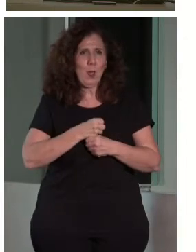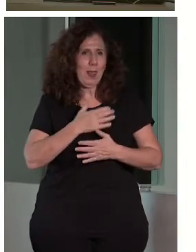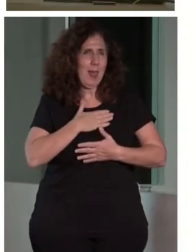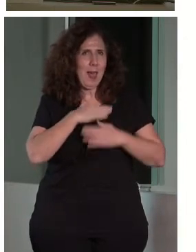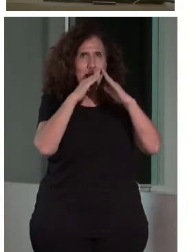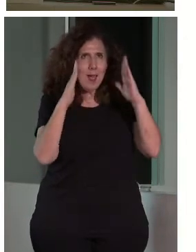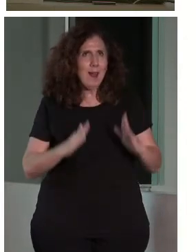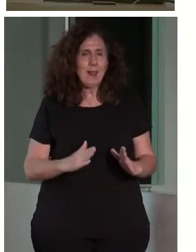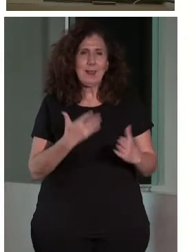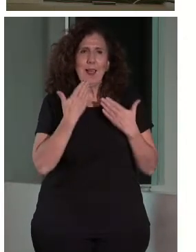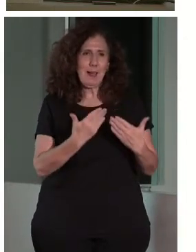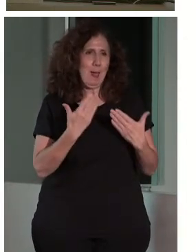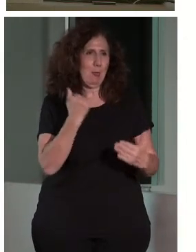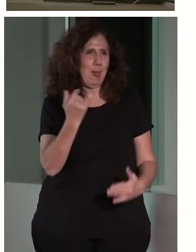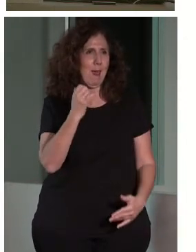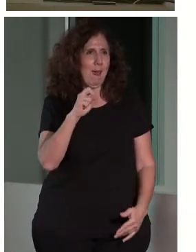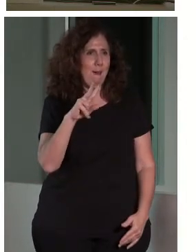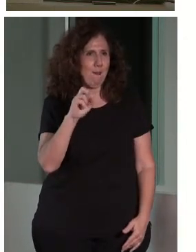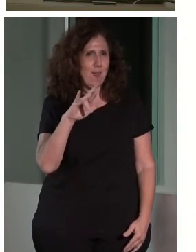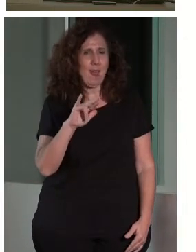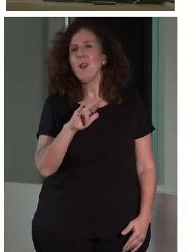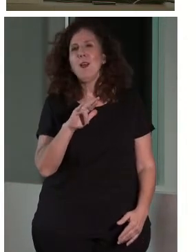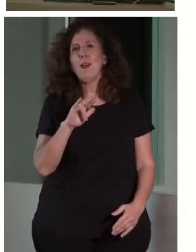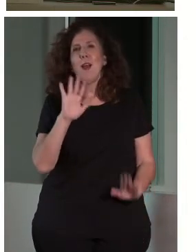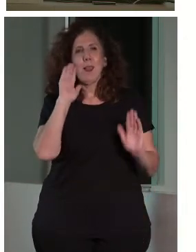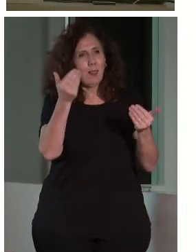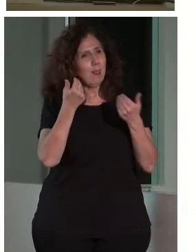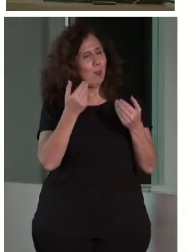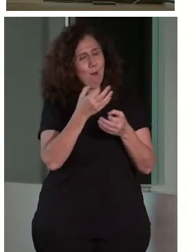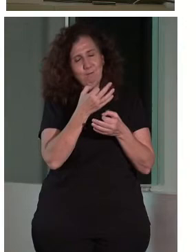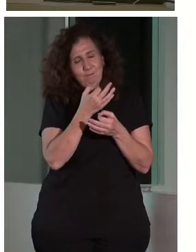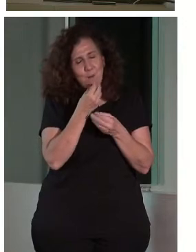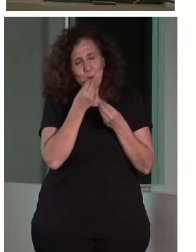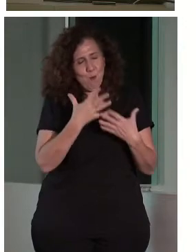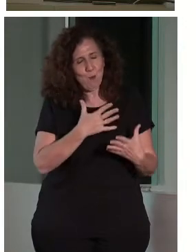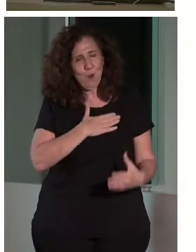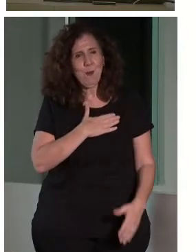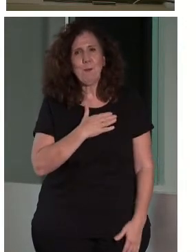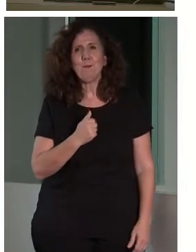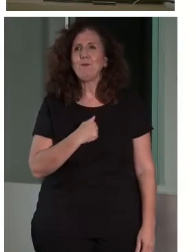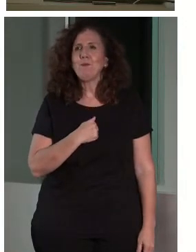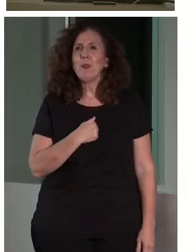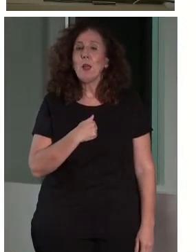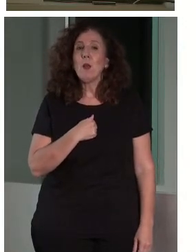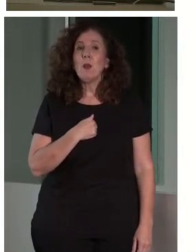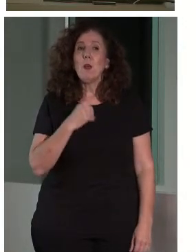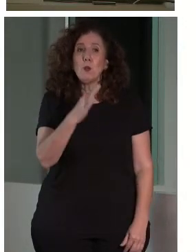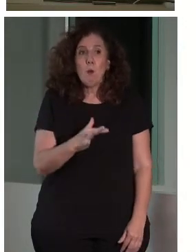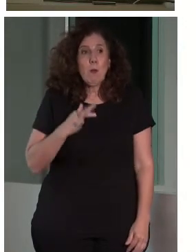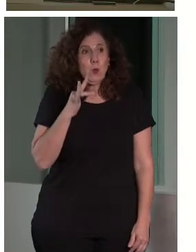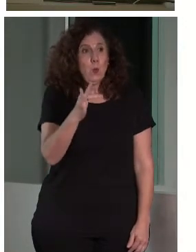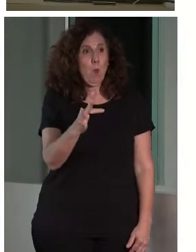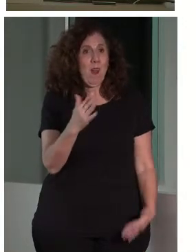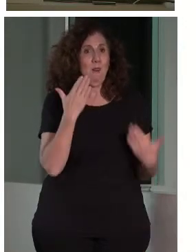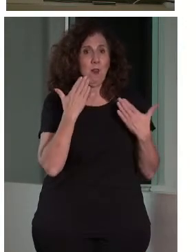Javier, porque, bueno, nos habéis atendido muy bien. Y, por supuesto, sumarme a la felicitación por